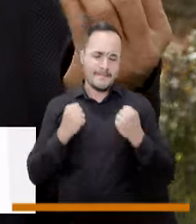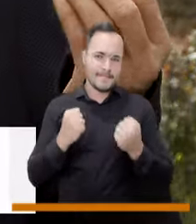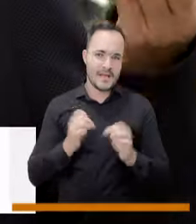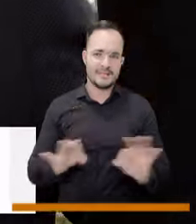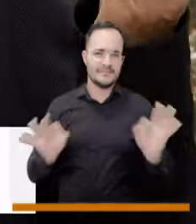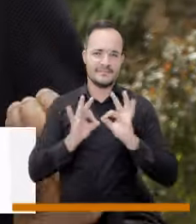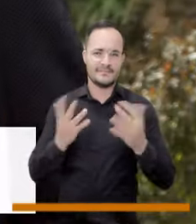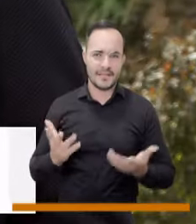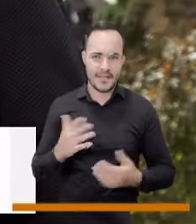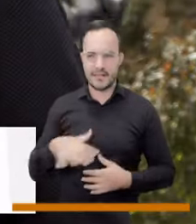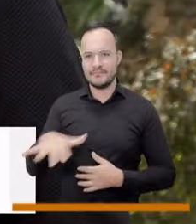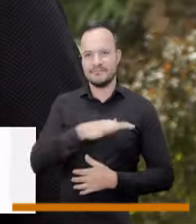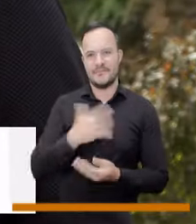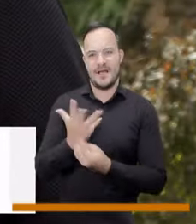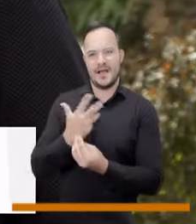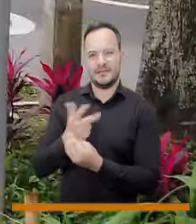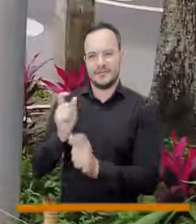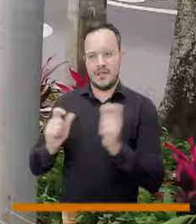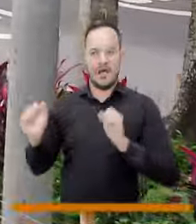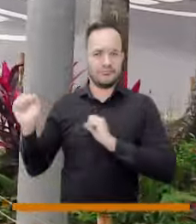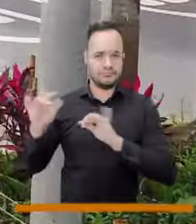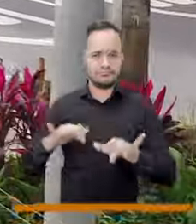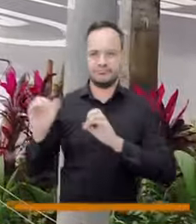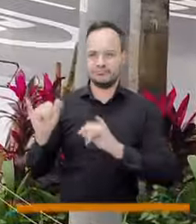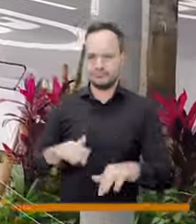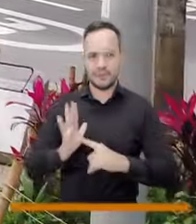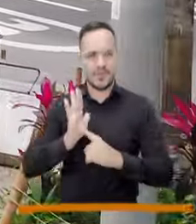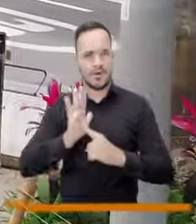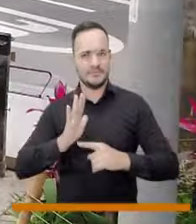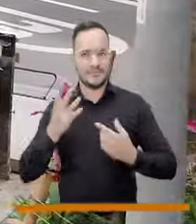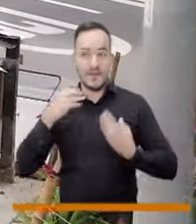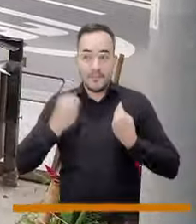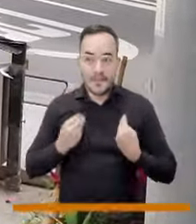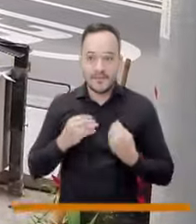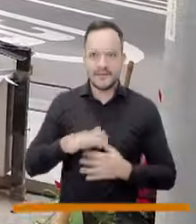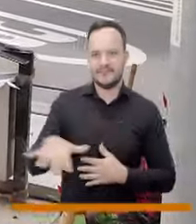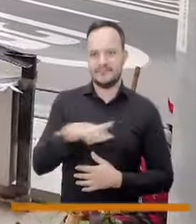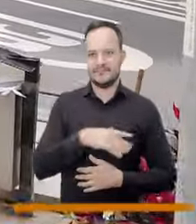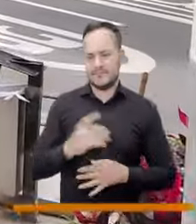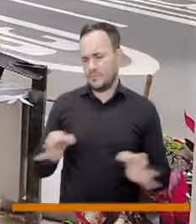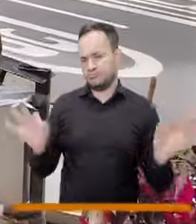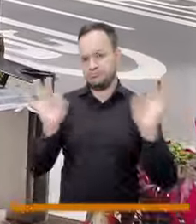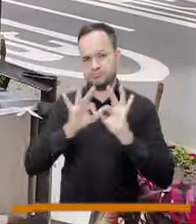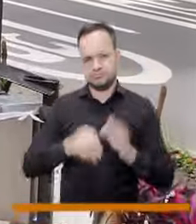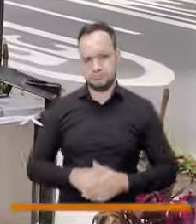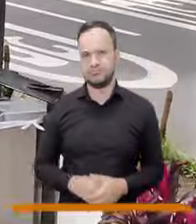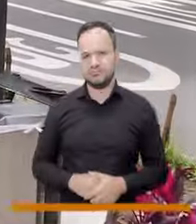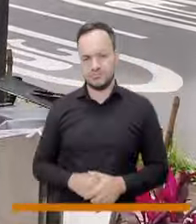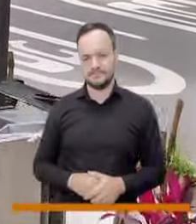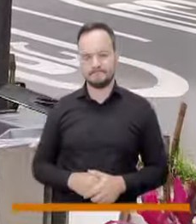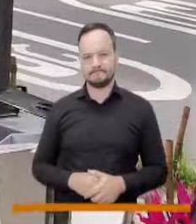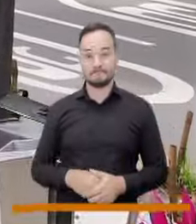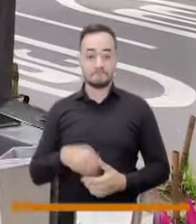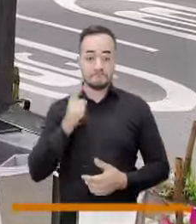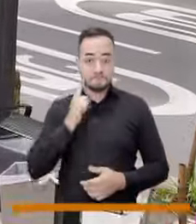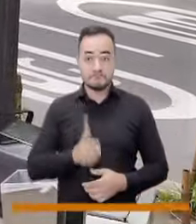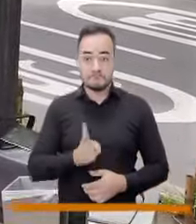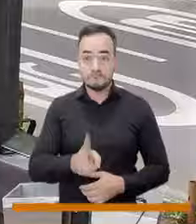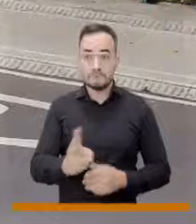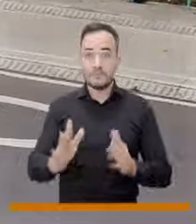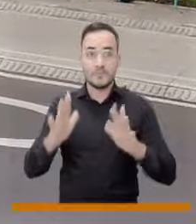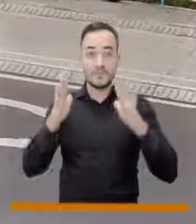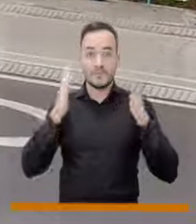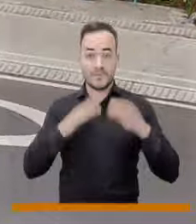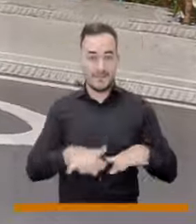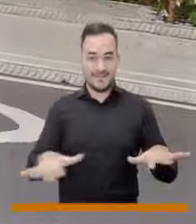vida y el espíritu de los artistas de sus habitantes eso es fundamental cuando uno pasa por la